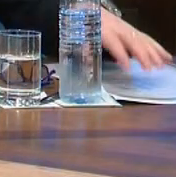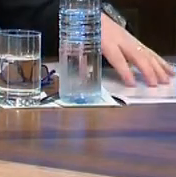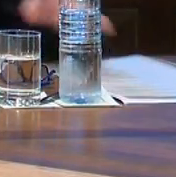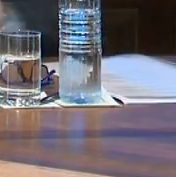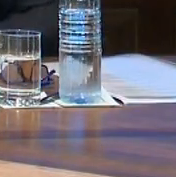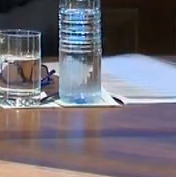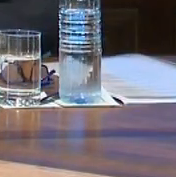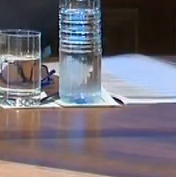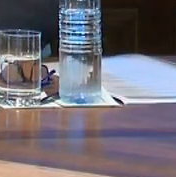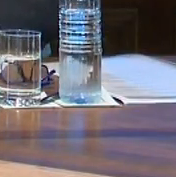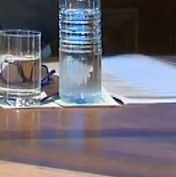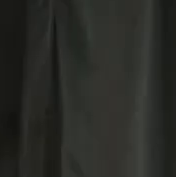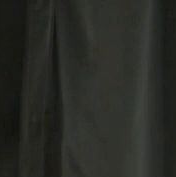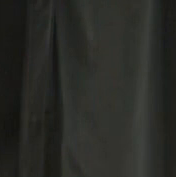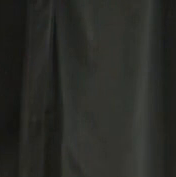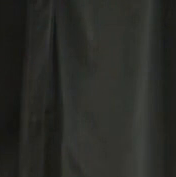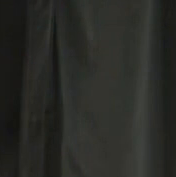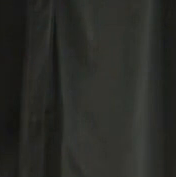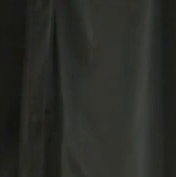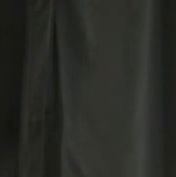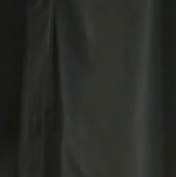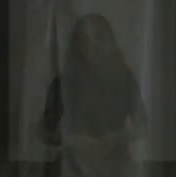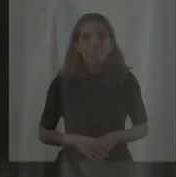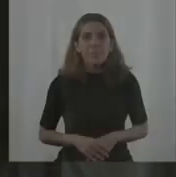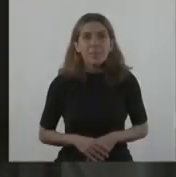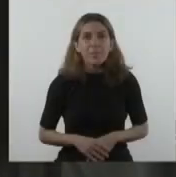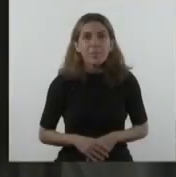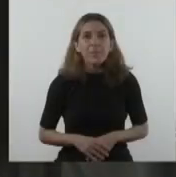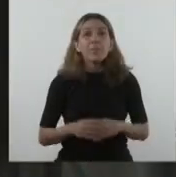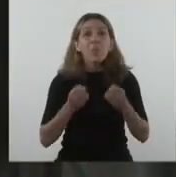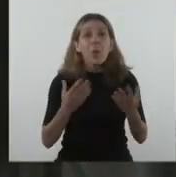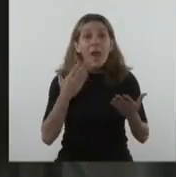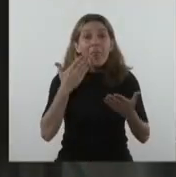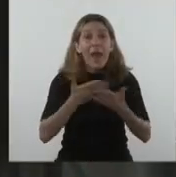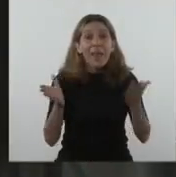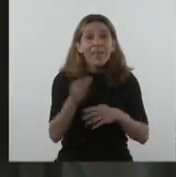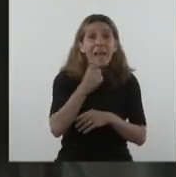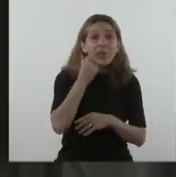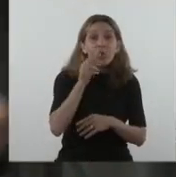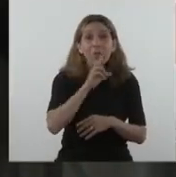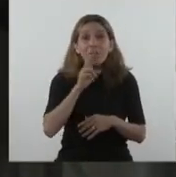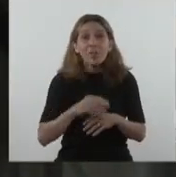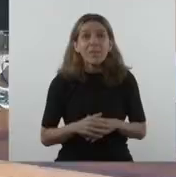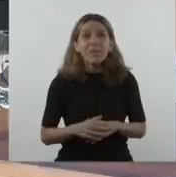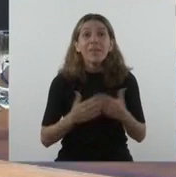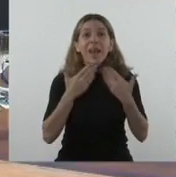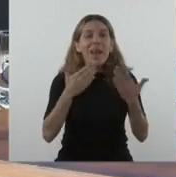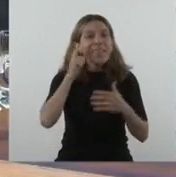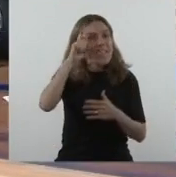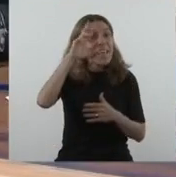Doctor Alberto Fernández. Muy bien, buenas tardes a todos y todas. Gracias, Gerardo,